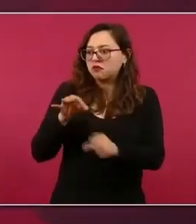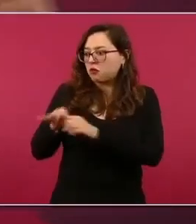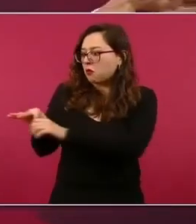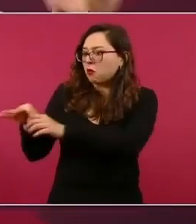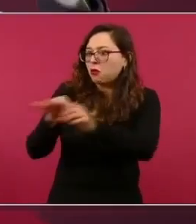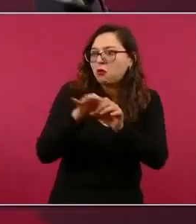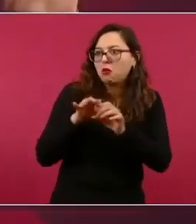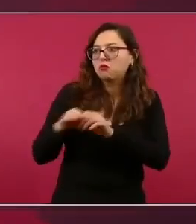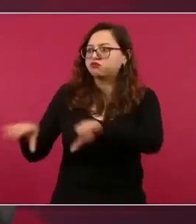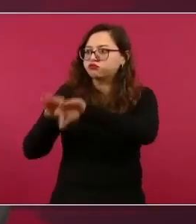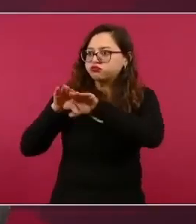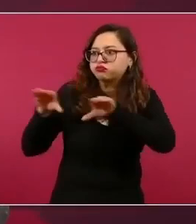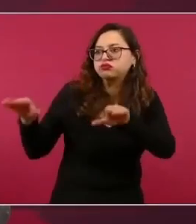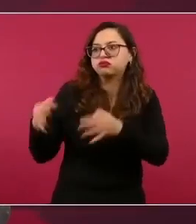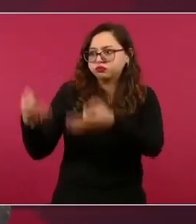golpes de estados